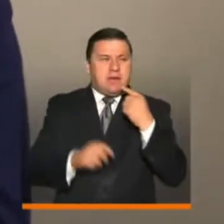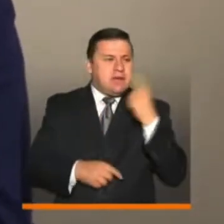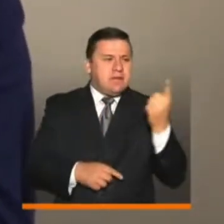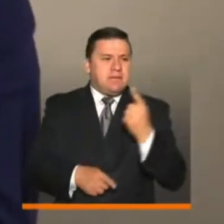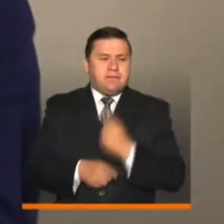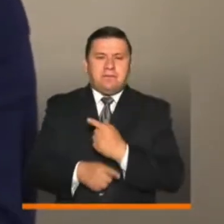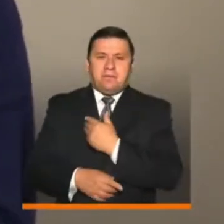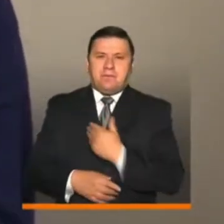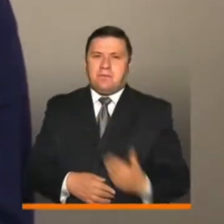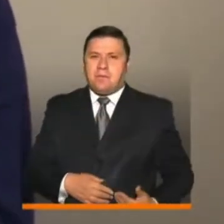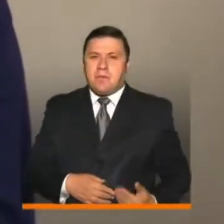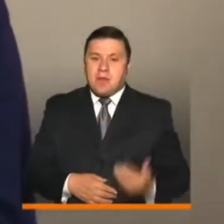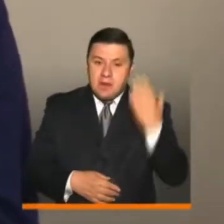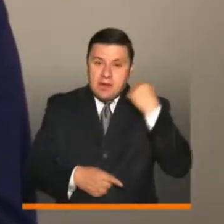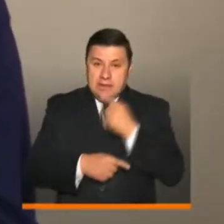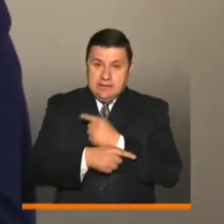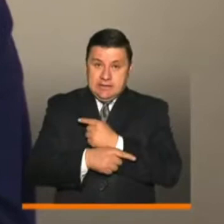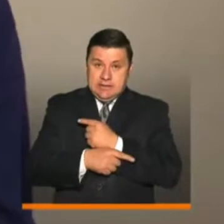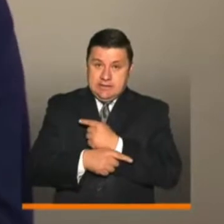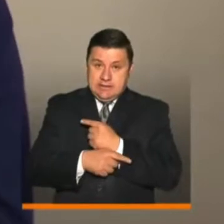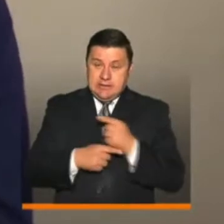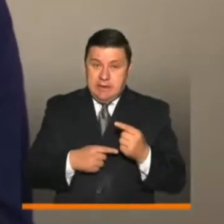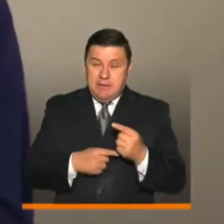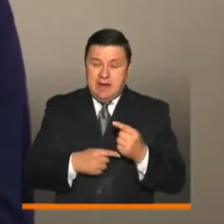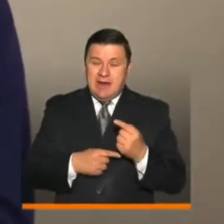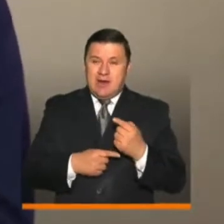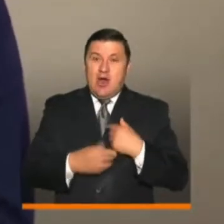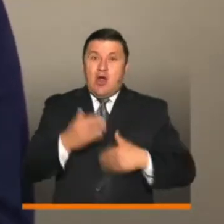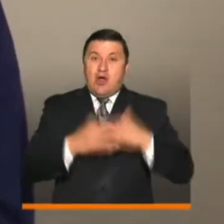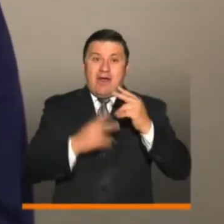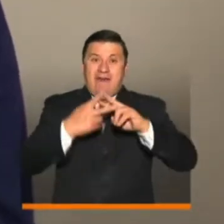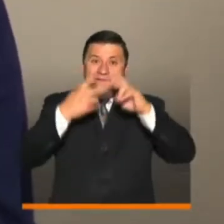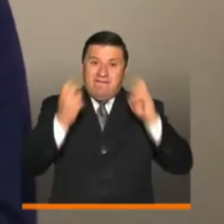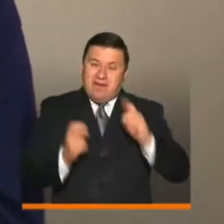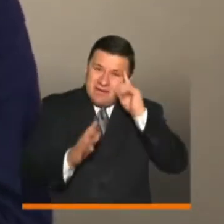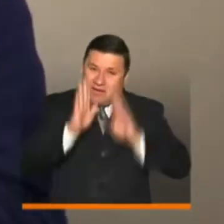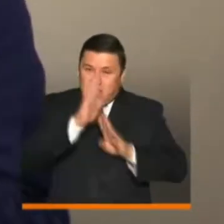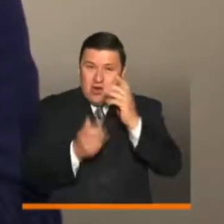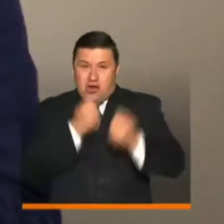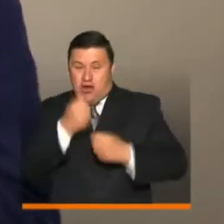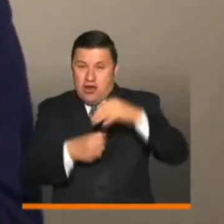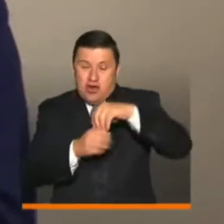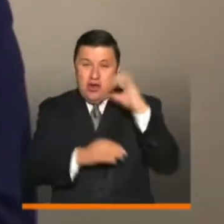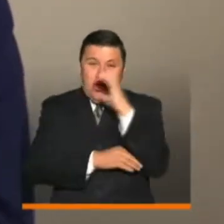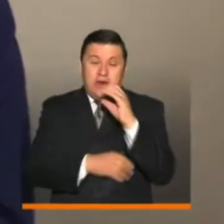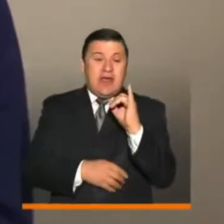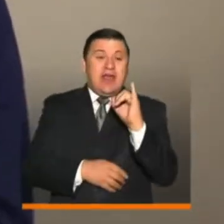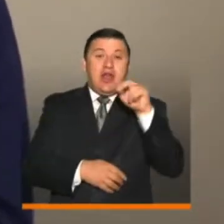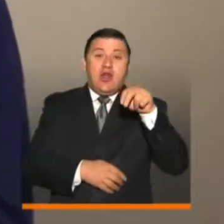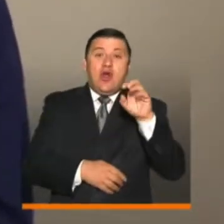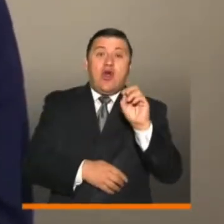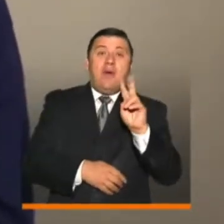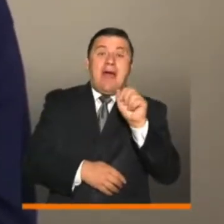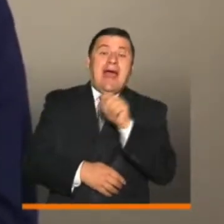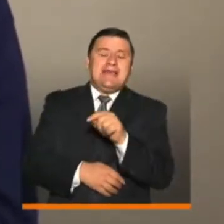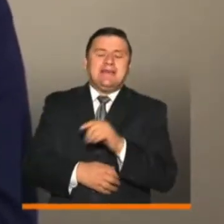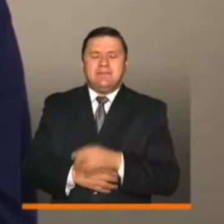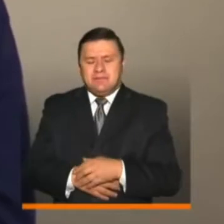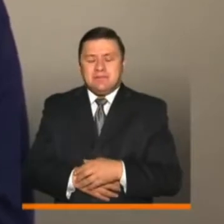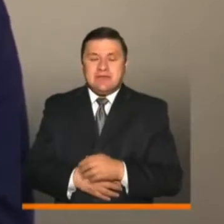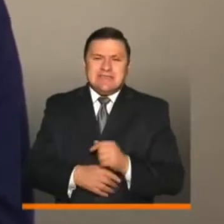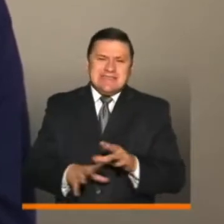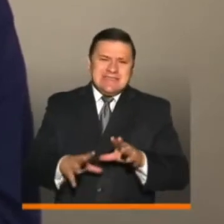hablaba es la semana pasada que hicimos hacer nuestra feria de Colombia Emprende Innova. Como usted lo decía, de alguna manera era muy importante